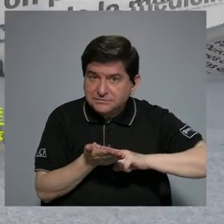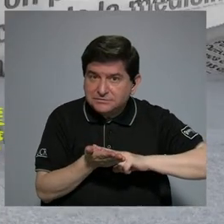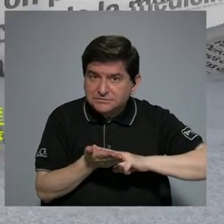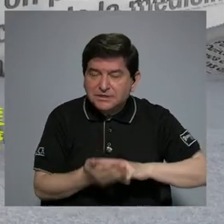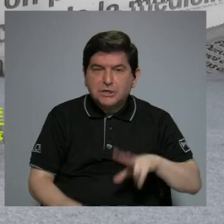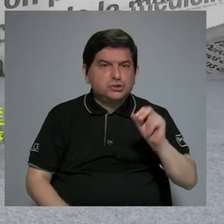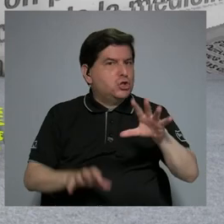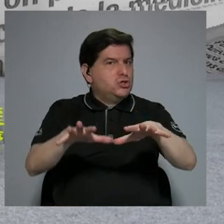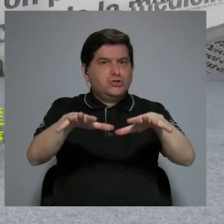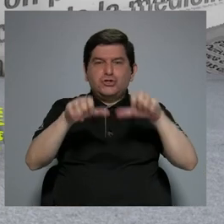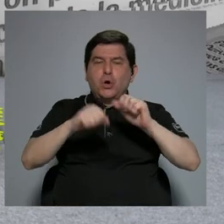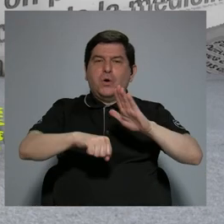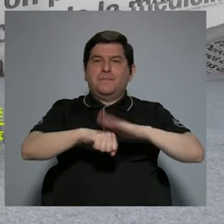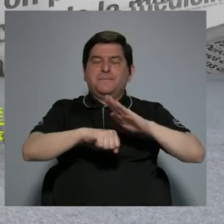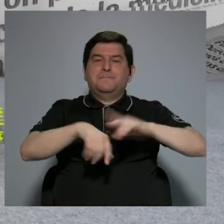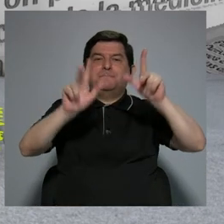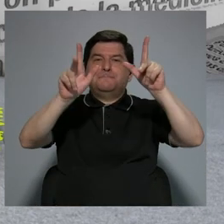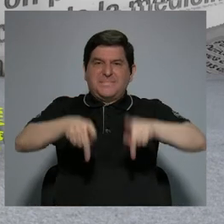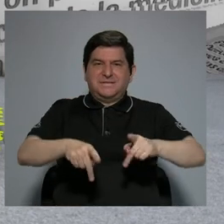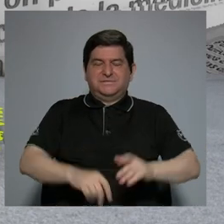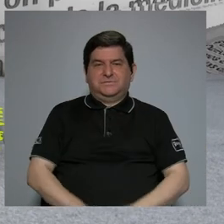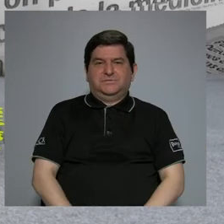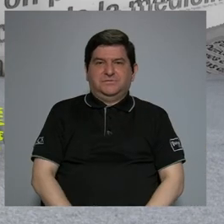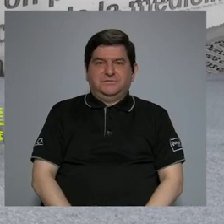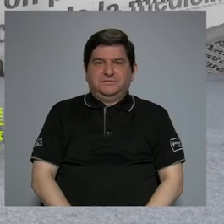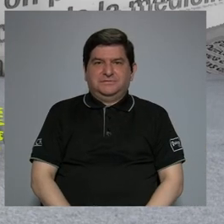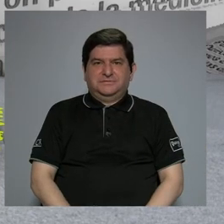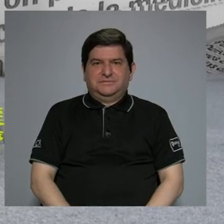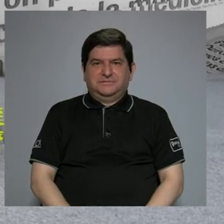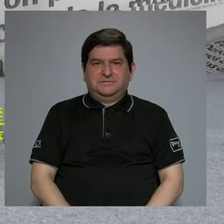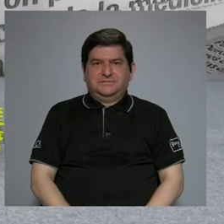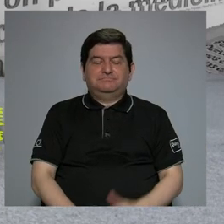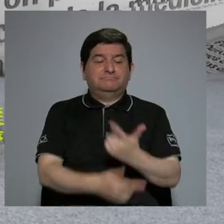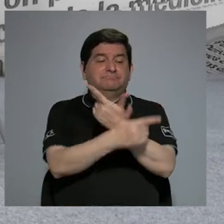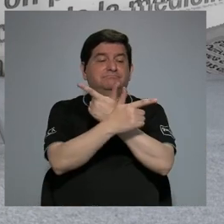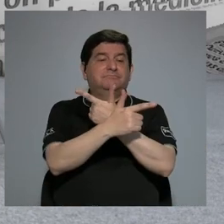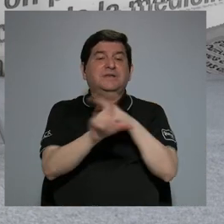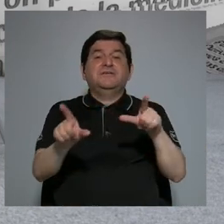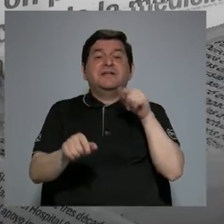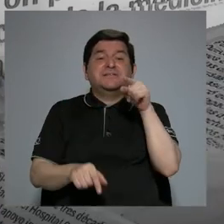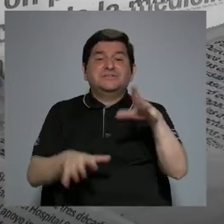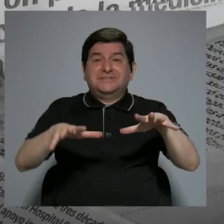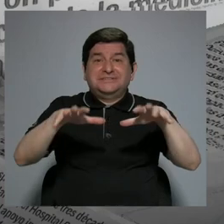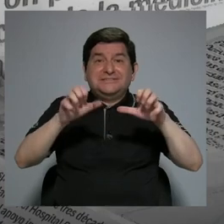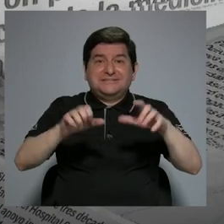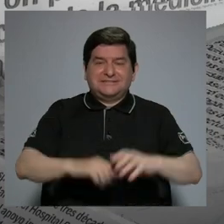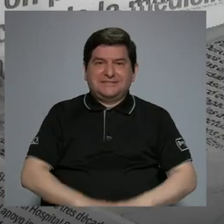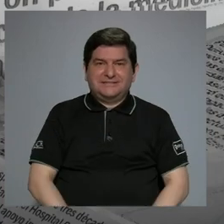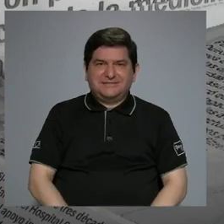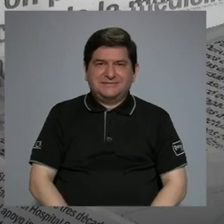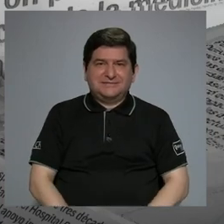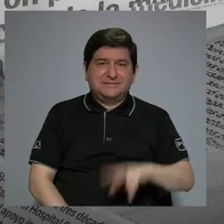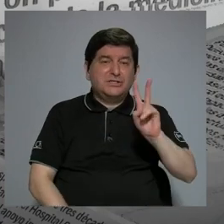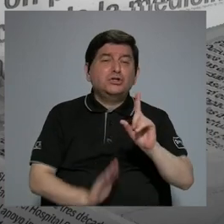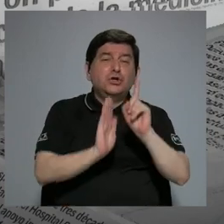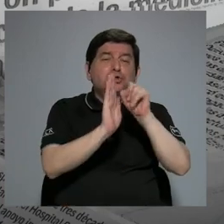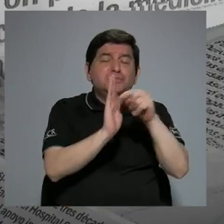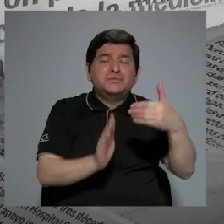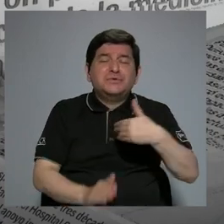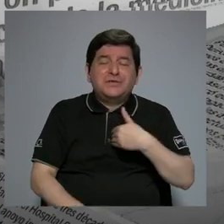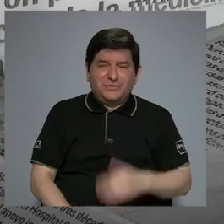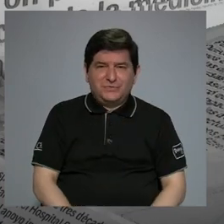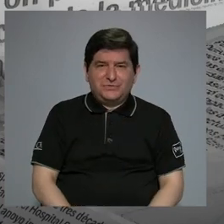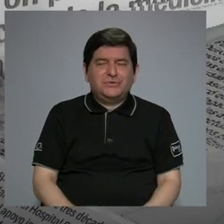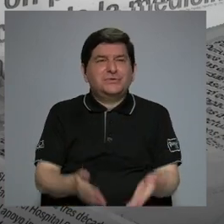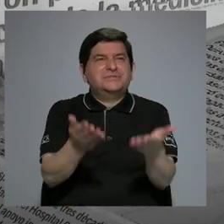no estresantes que le permitan a la gente, pues, liberar estrés. Nos quedan dos minutos, quisiera